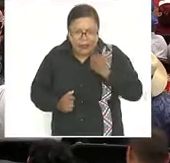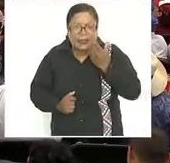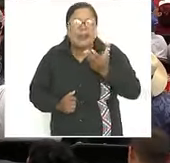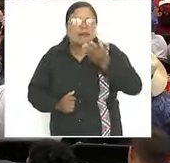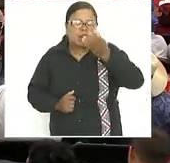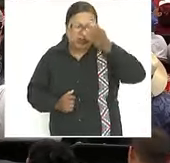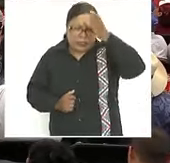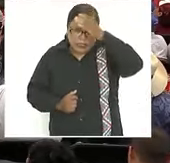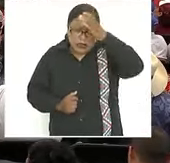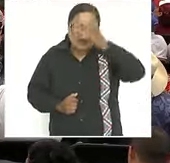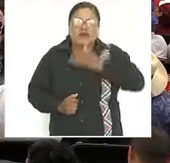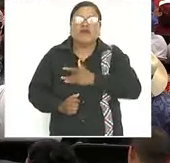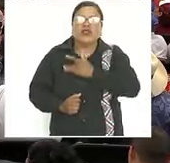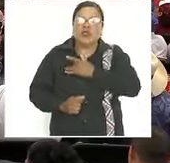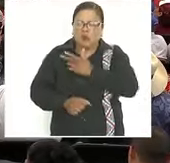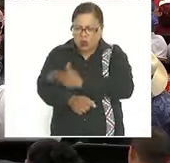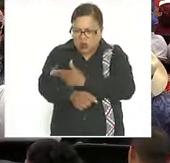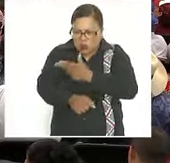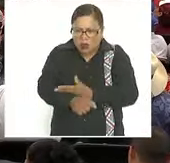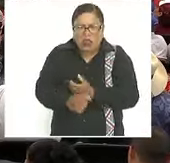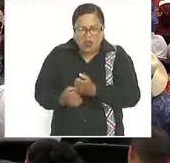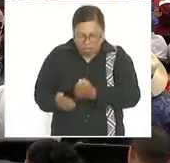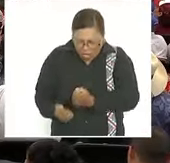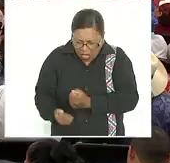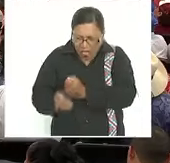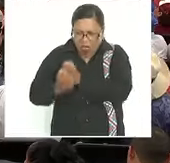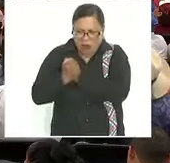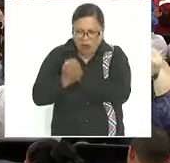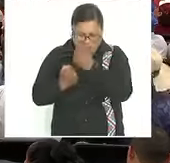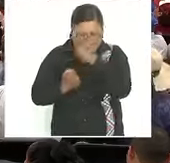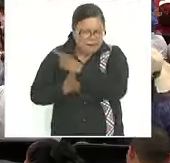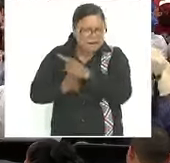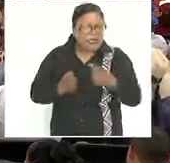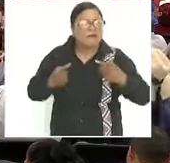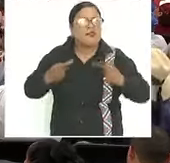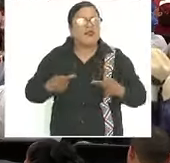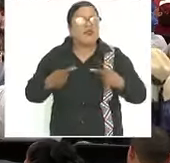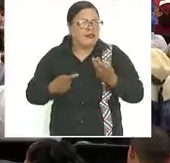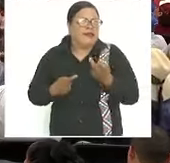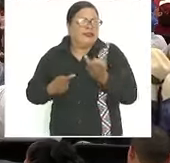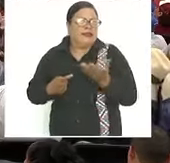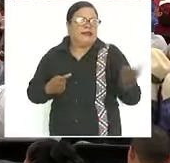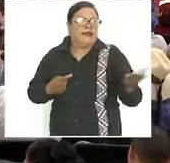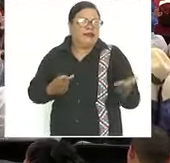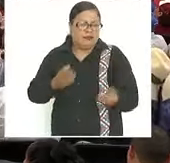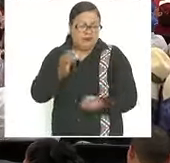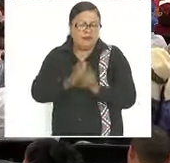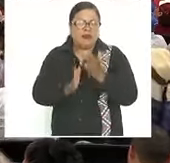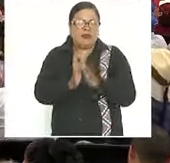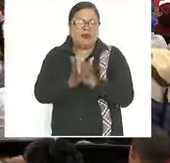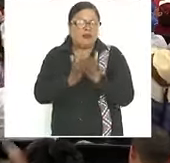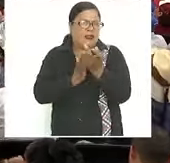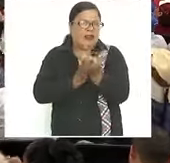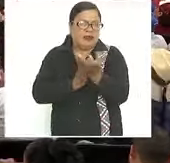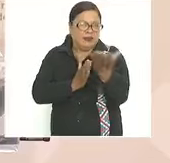humanismo que le tengan amor al prójimo para eso son los nuevos libros